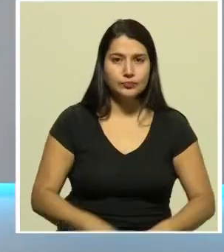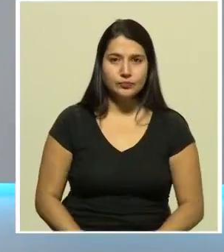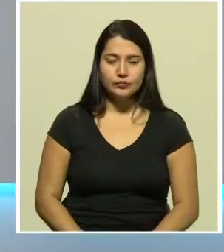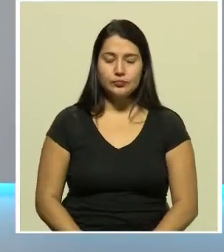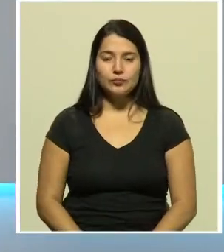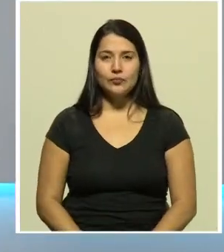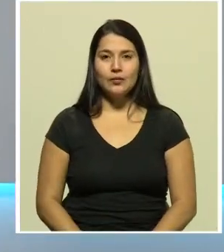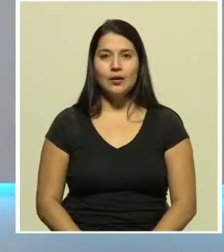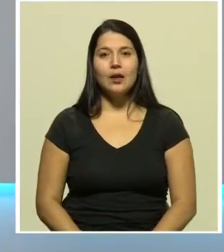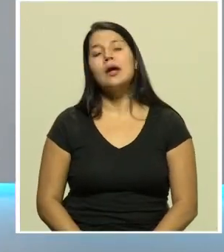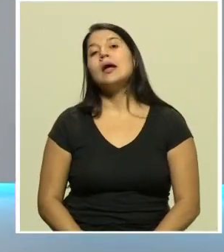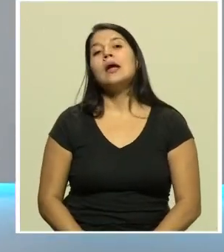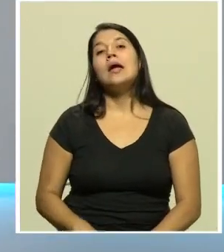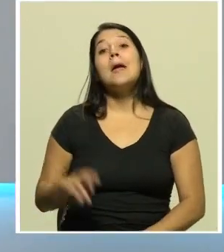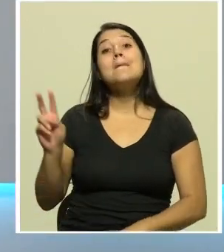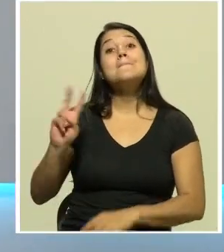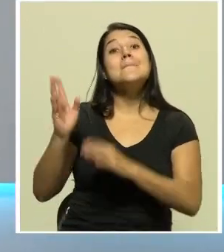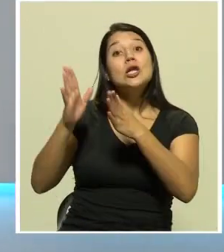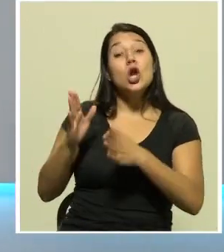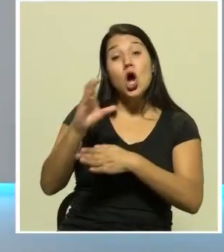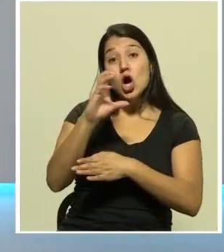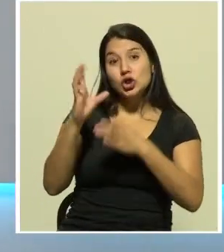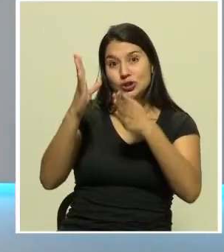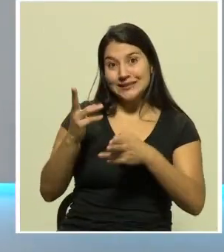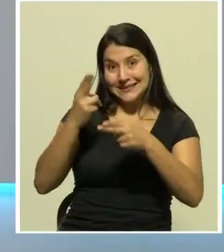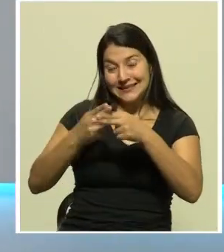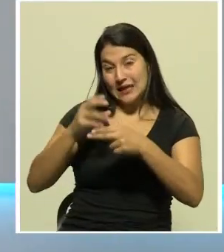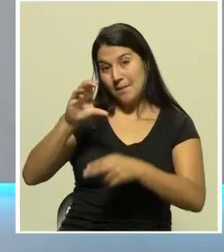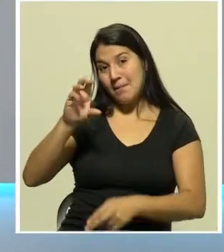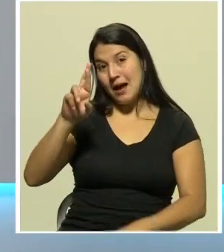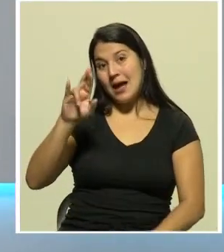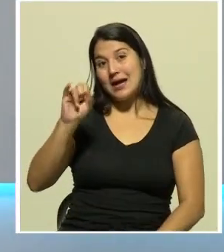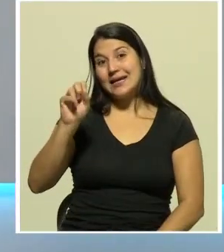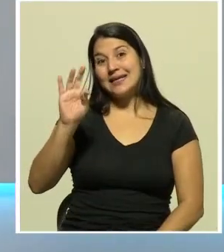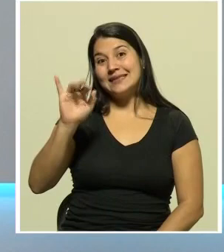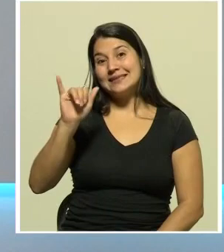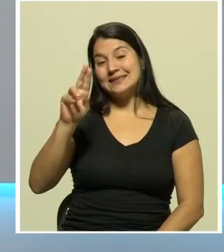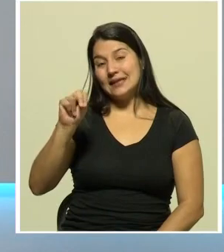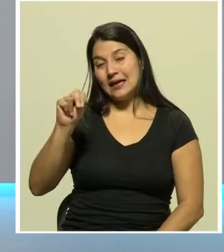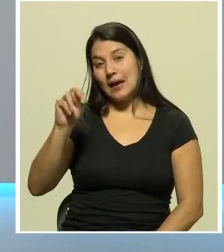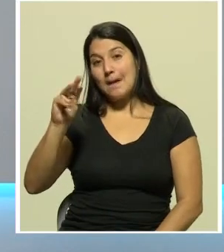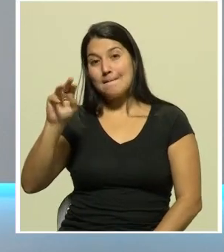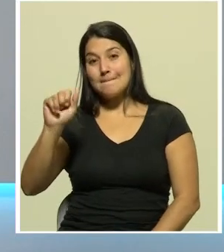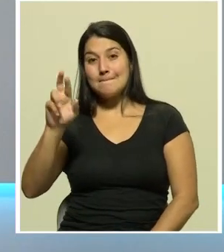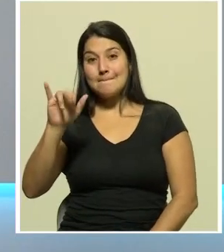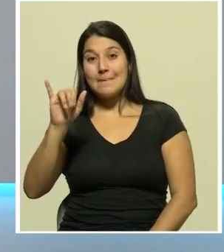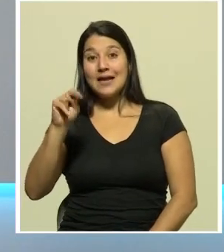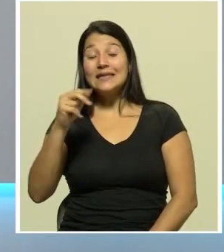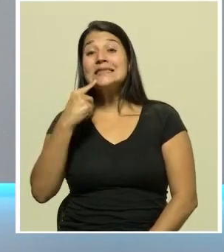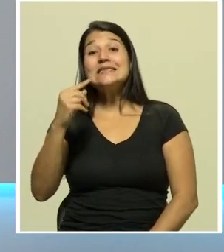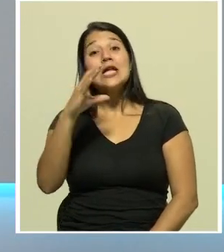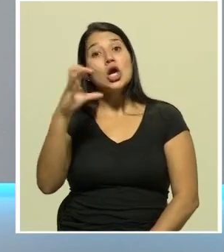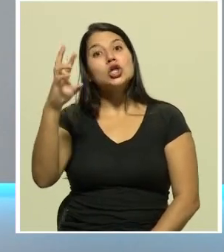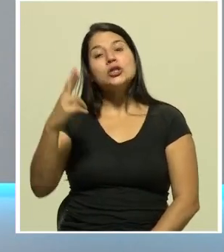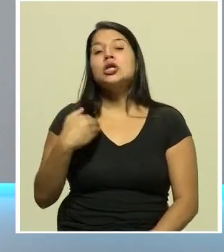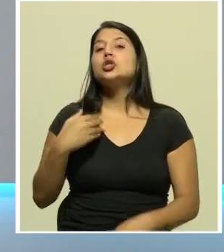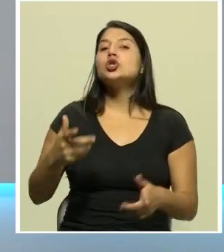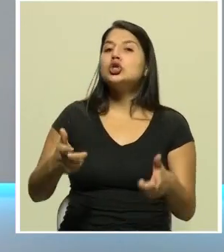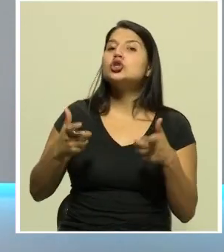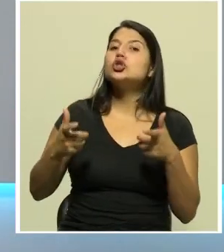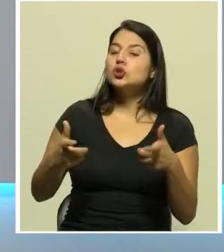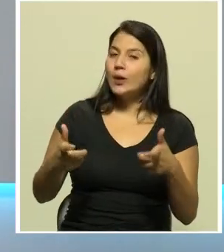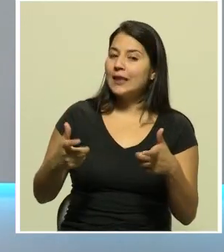Y el virólogo costarricense Cristian Marín afirma que Costa Rica ha tenido suerte a la hora de sortear la situación del COVID-19.